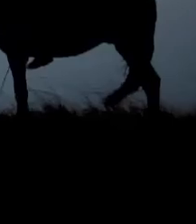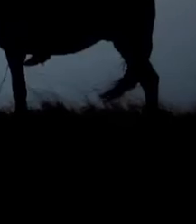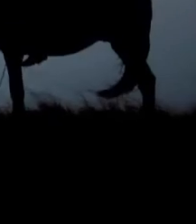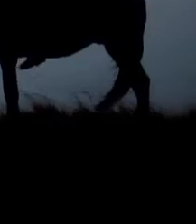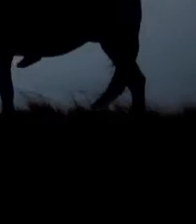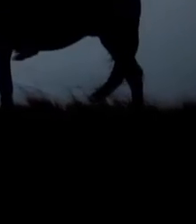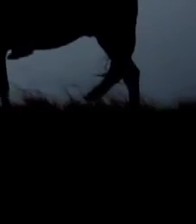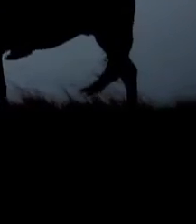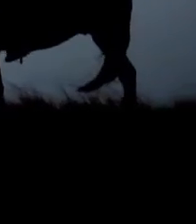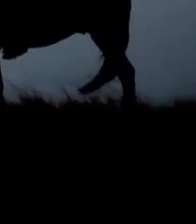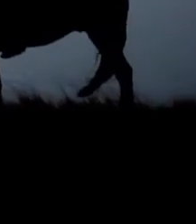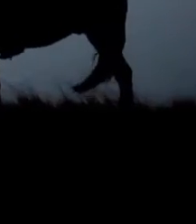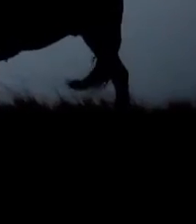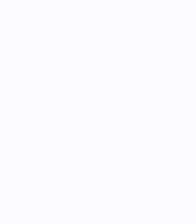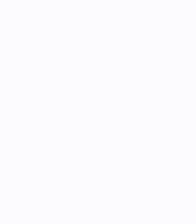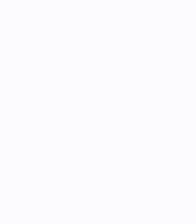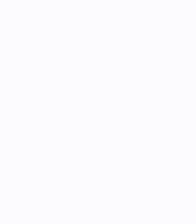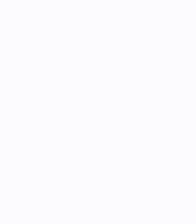que se venga la chamba.